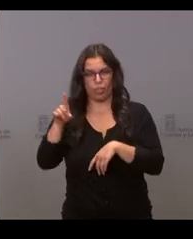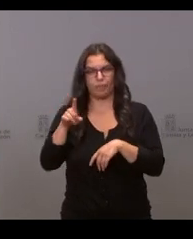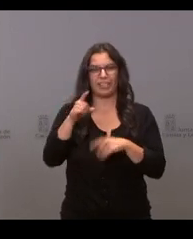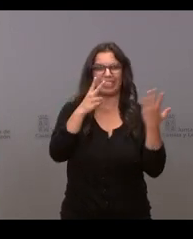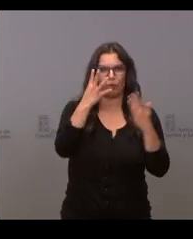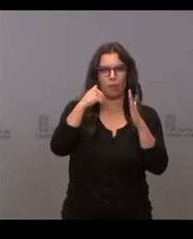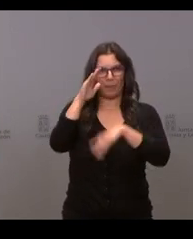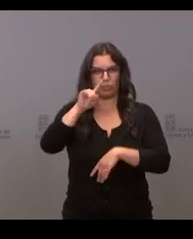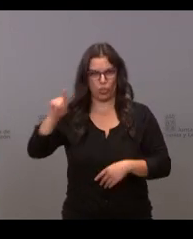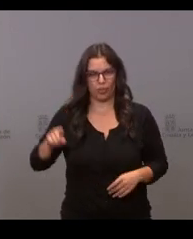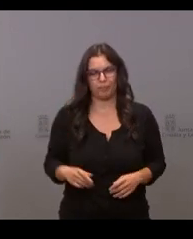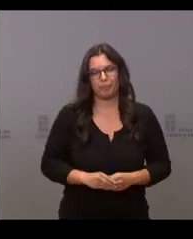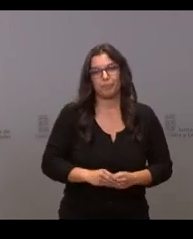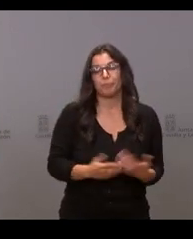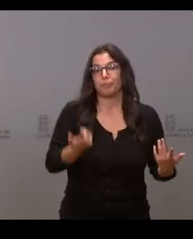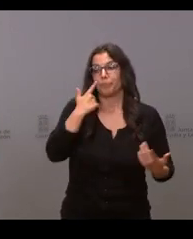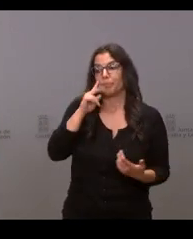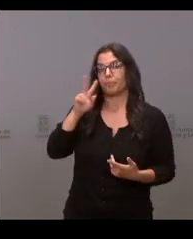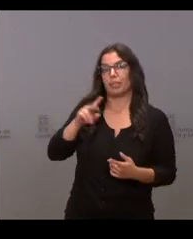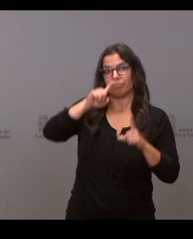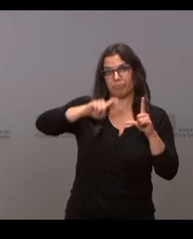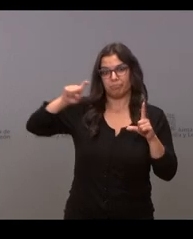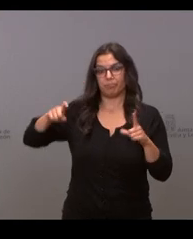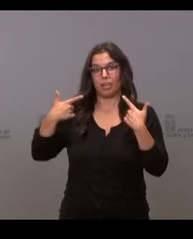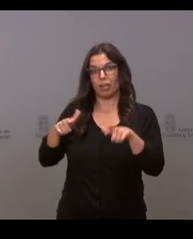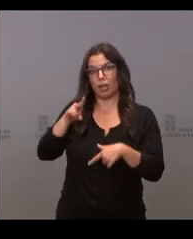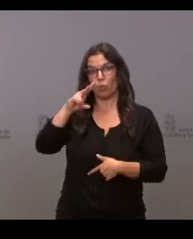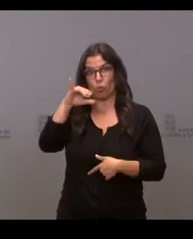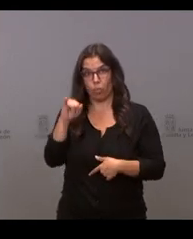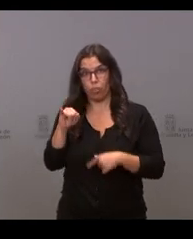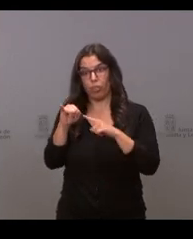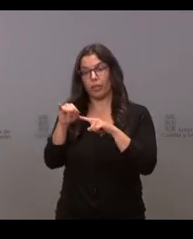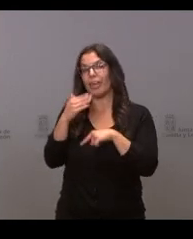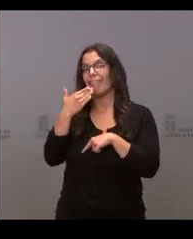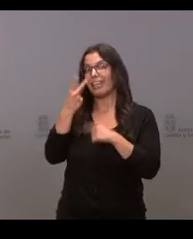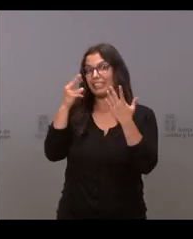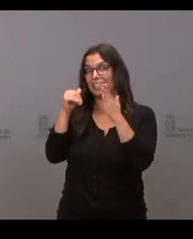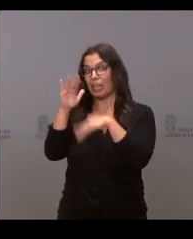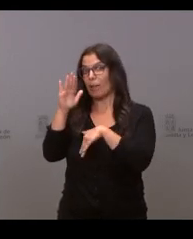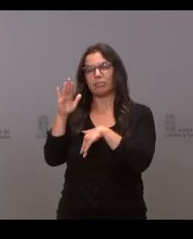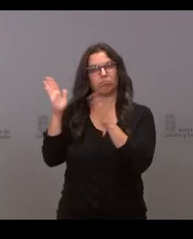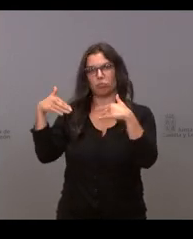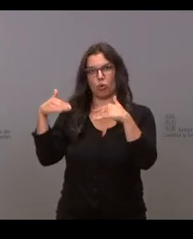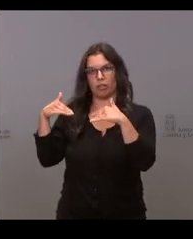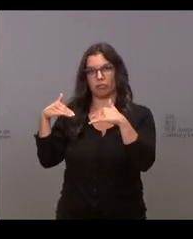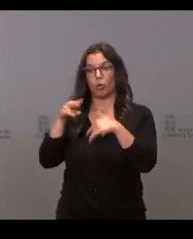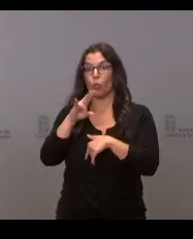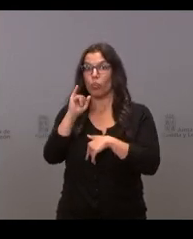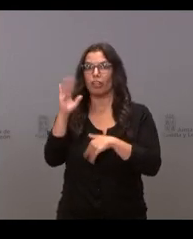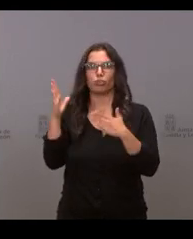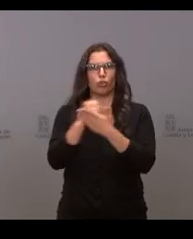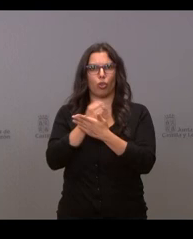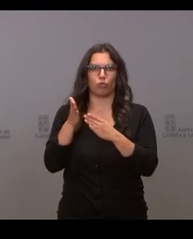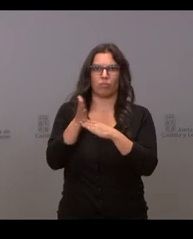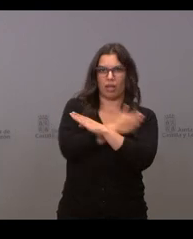Como ven, en nuestras unidades de cuidados intensivos no hay nadie por encima de los 70 años, están todos por debajo, 6 del